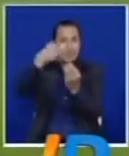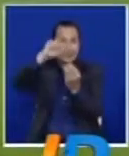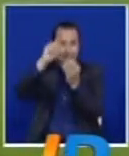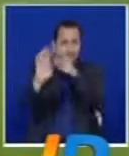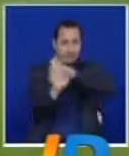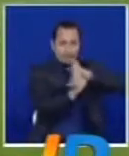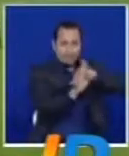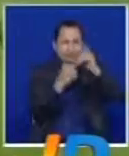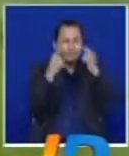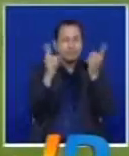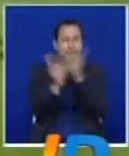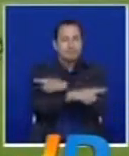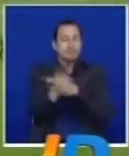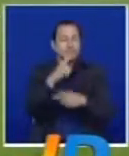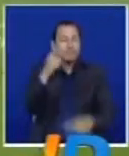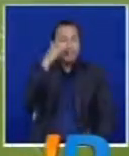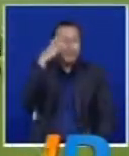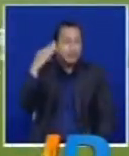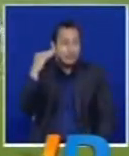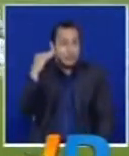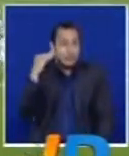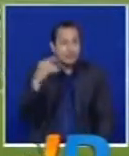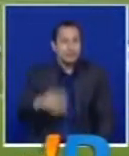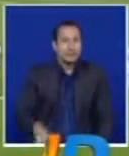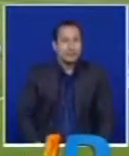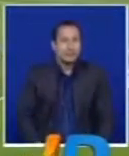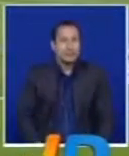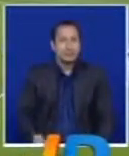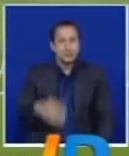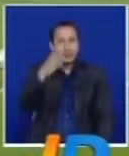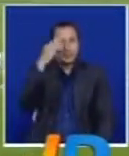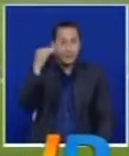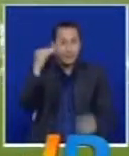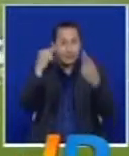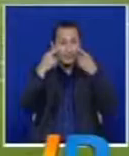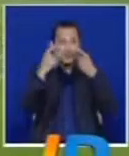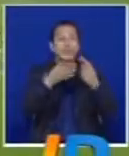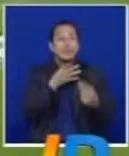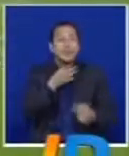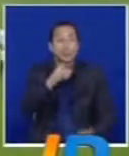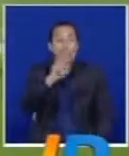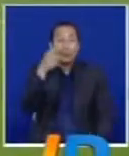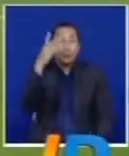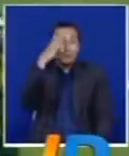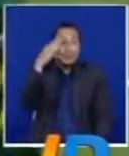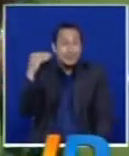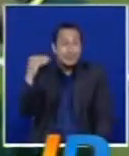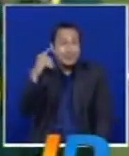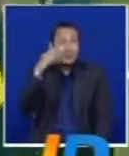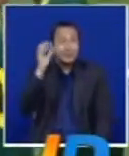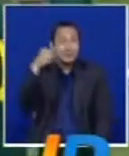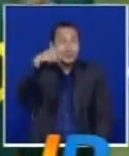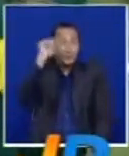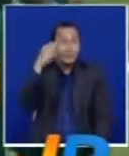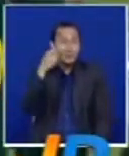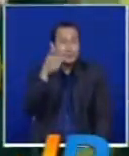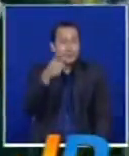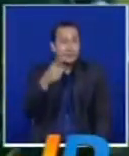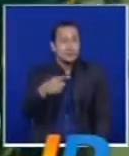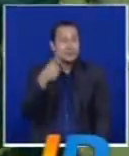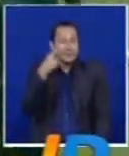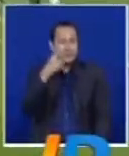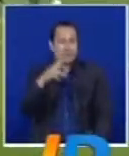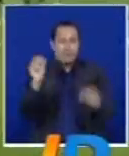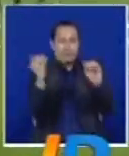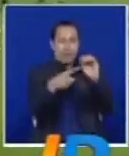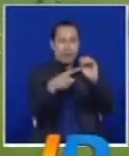Cambiemos de escenario. Este es el Quindío. No es un cuento, no es chanza, no es un chiste, ganó el Quindío. Jainer Barreiro, 5 del segundo tiempo.